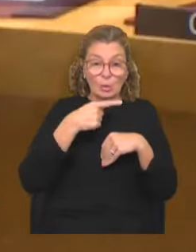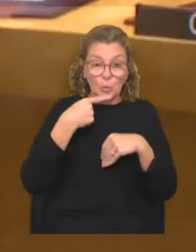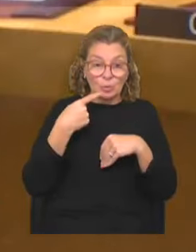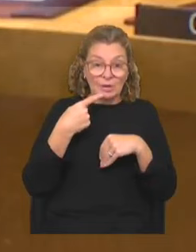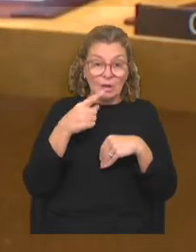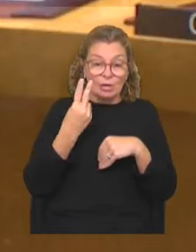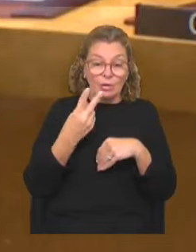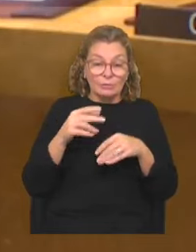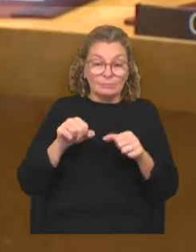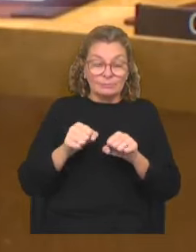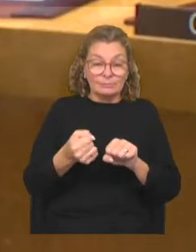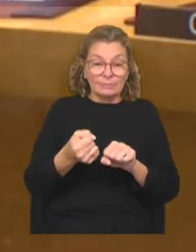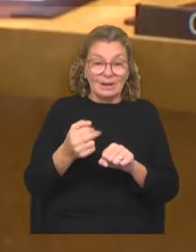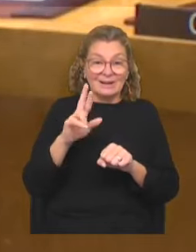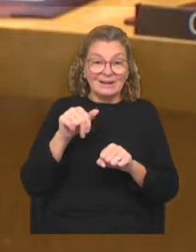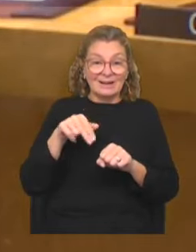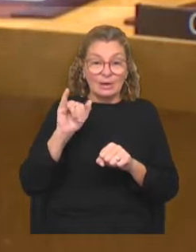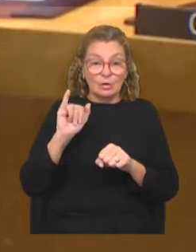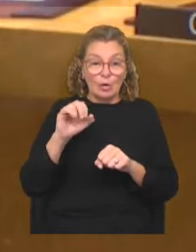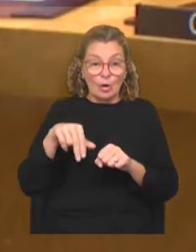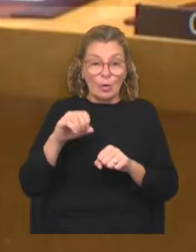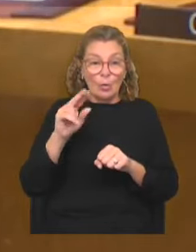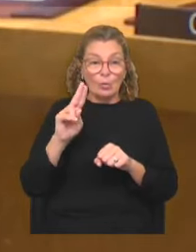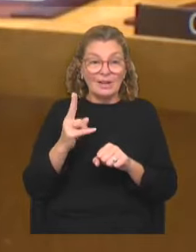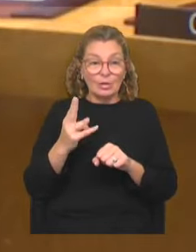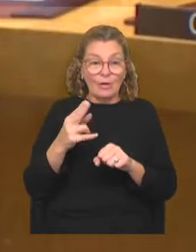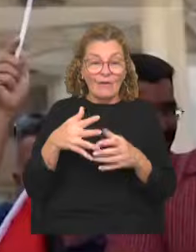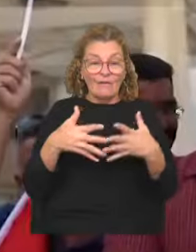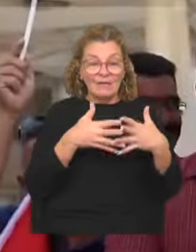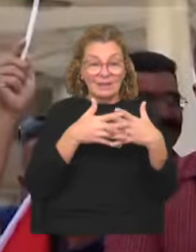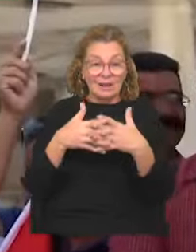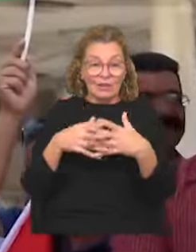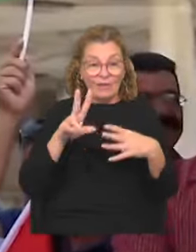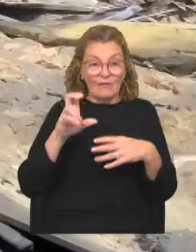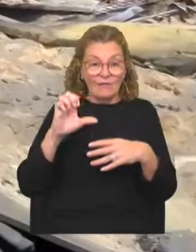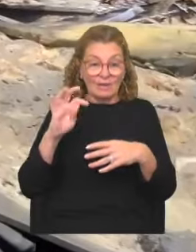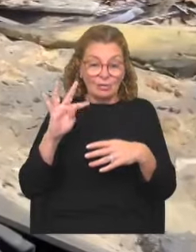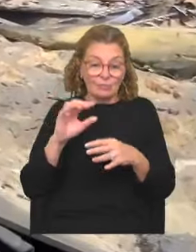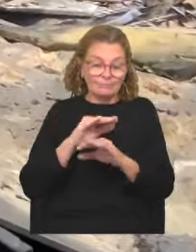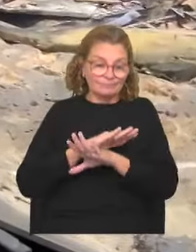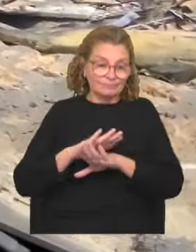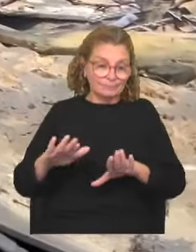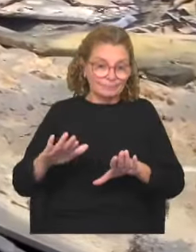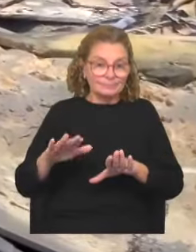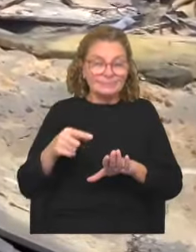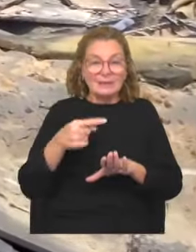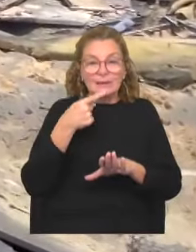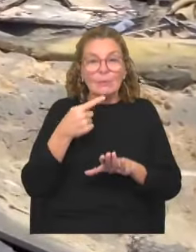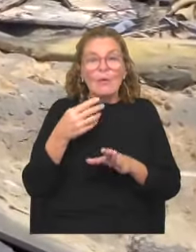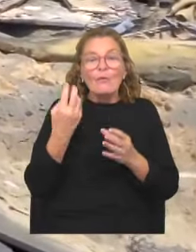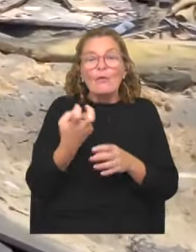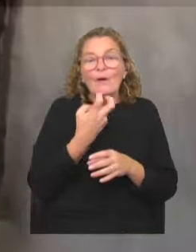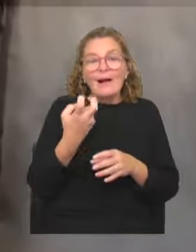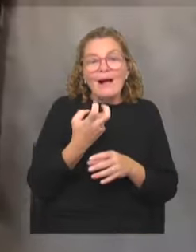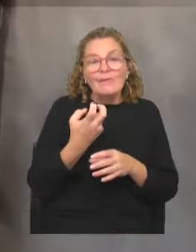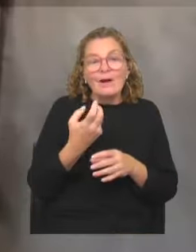12 abstuvieron, por ejemplo, Reino Unido, pero como Estados Unidos usó su poder de veto, la iniciativa naufragó. La medida buscaba saldar